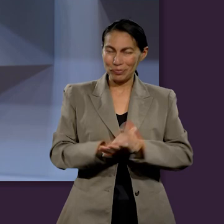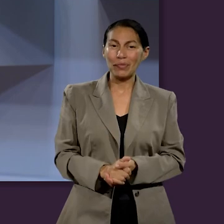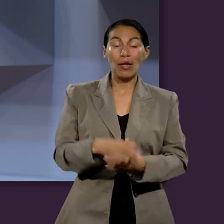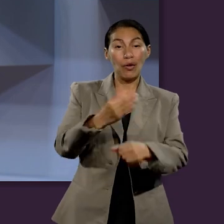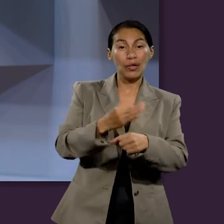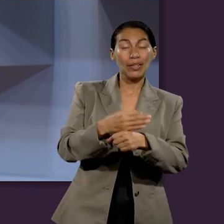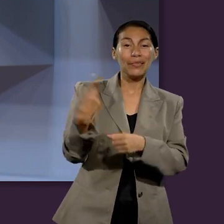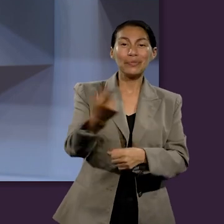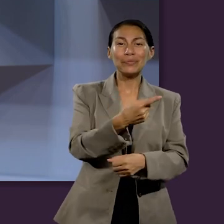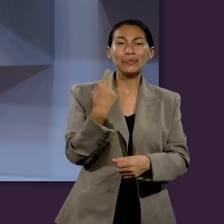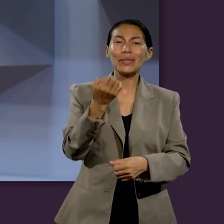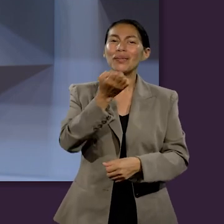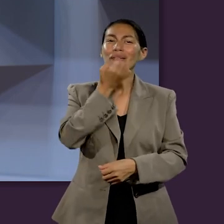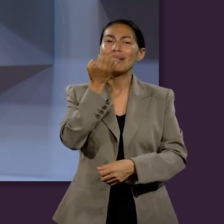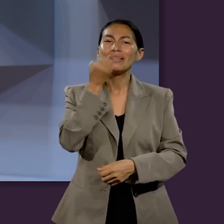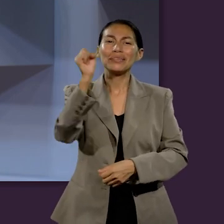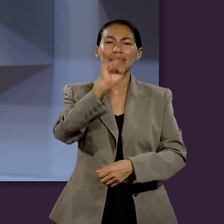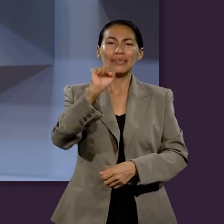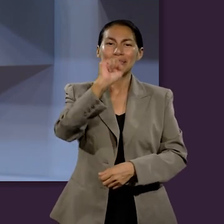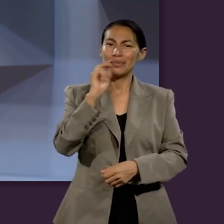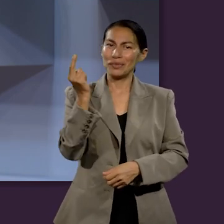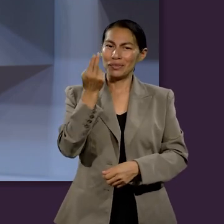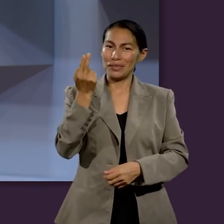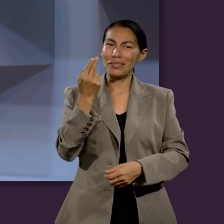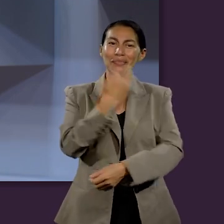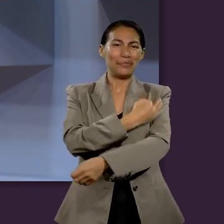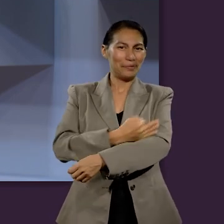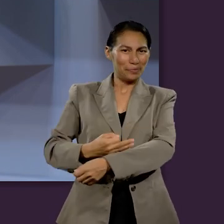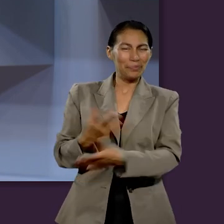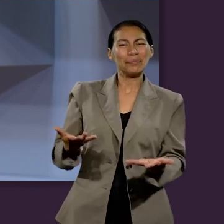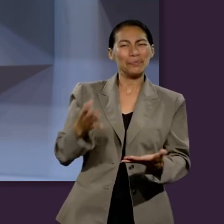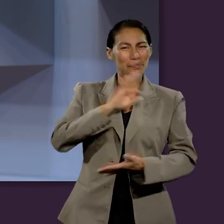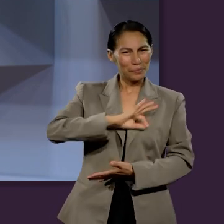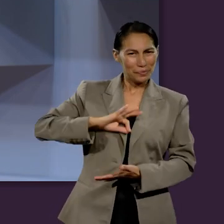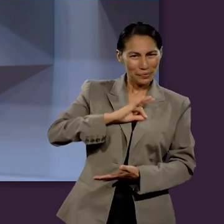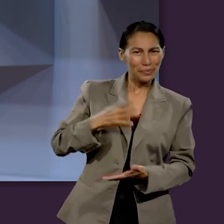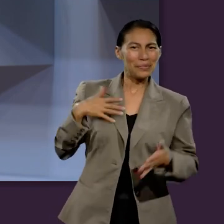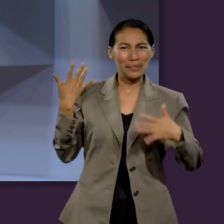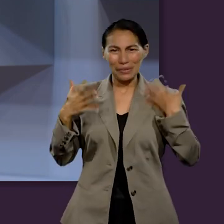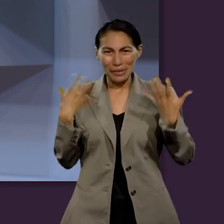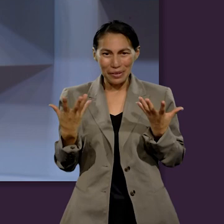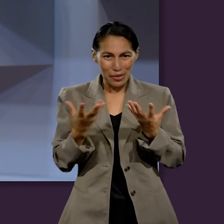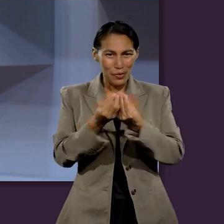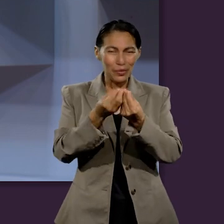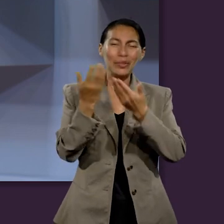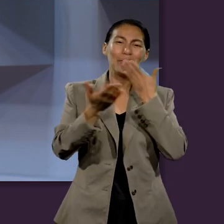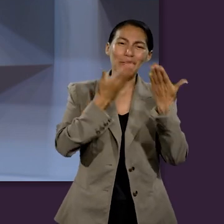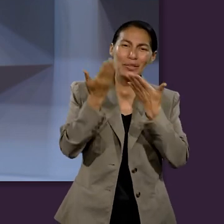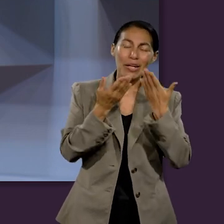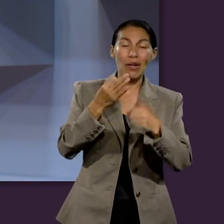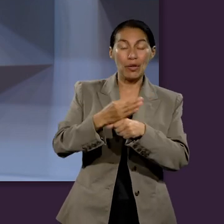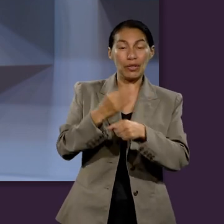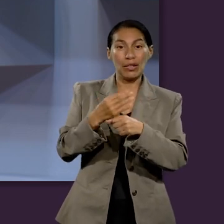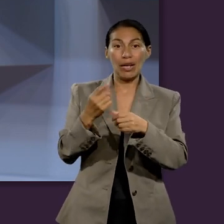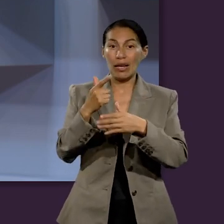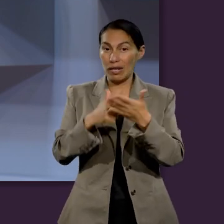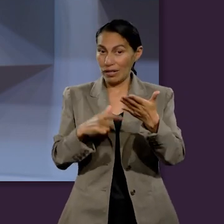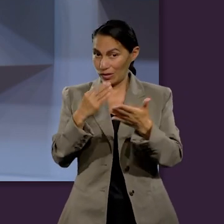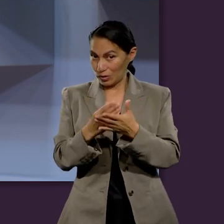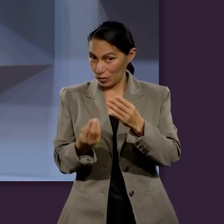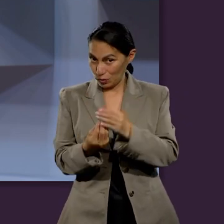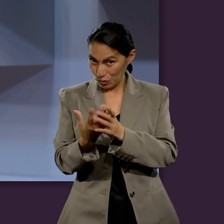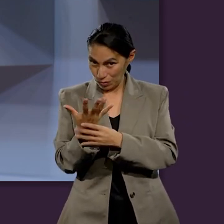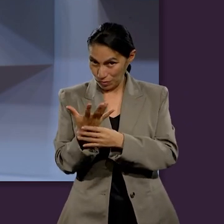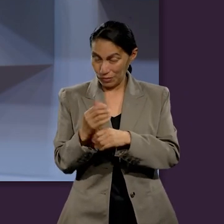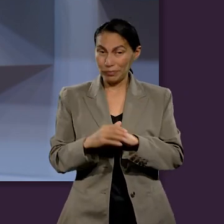Universitaria, felices de estarles acompañando a lo largo de este trimestre, y hoy vamos a repasar una nueva